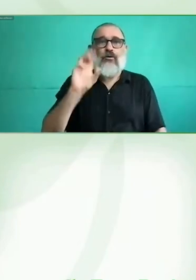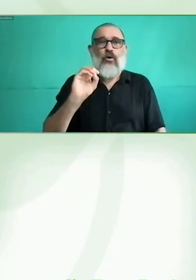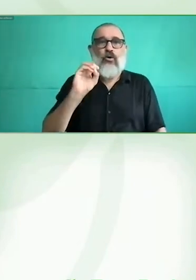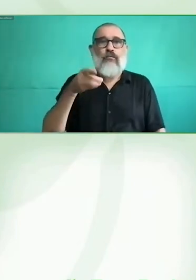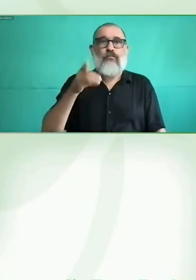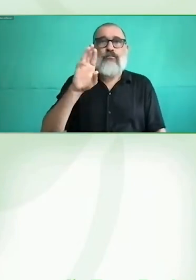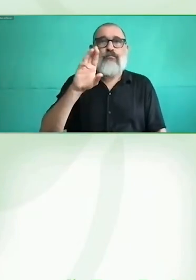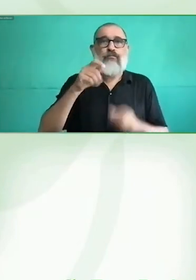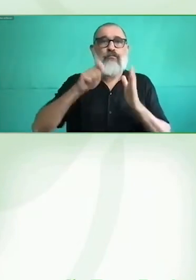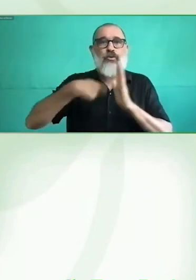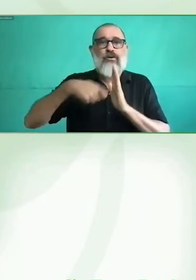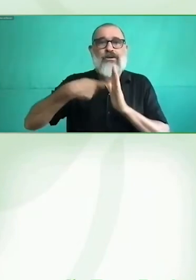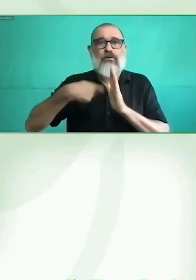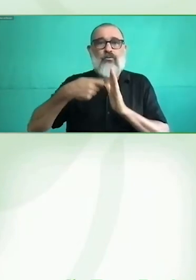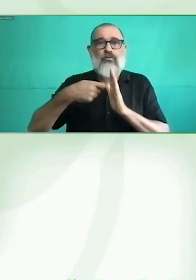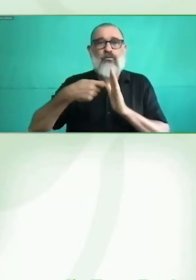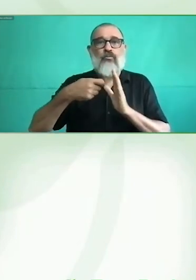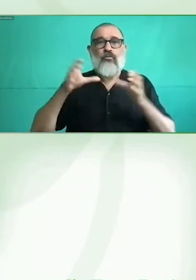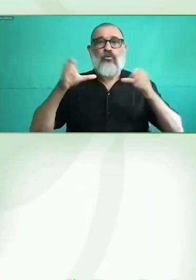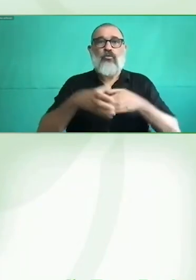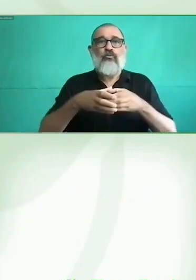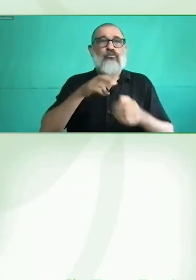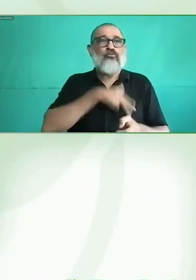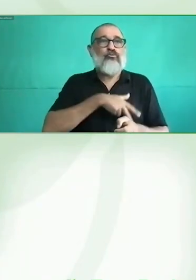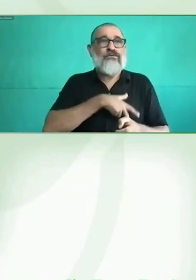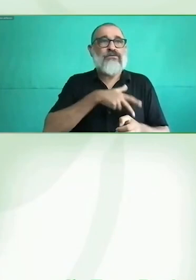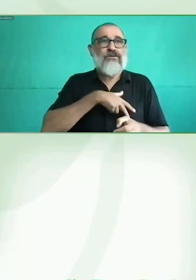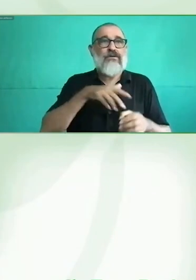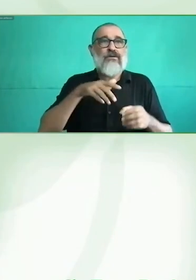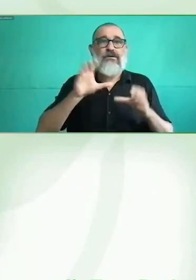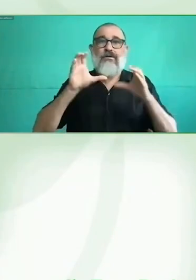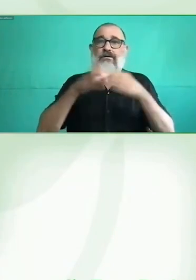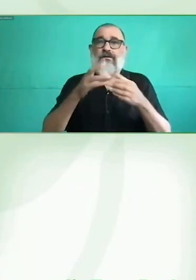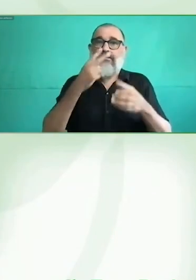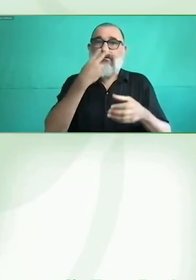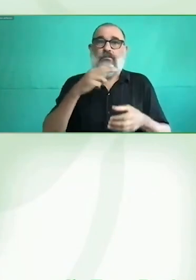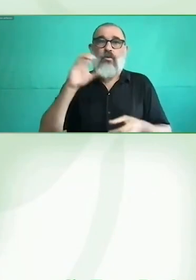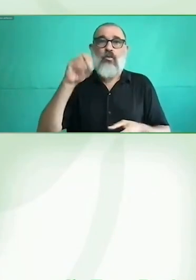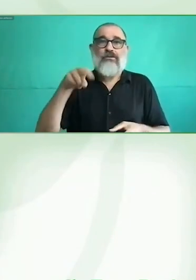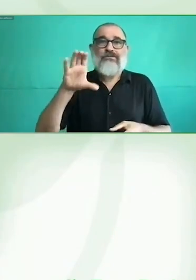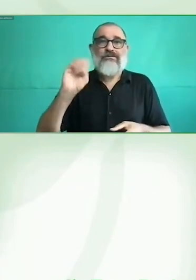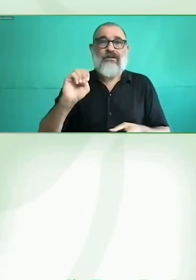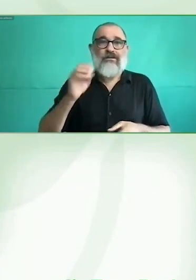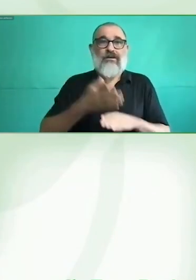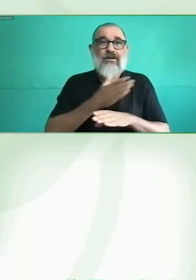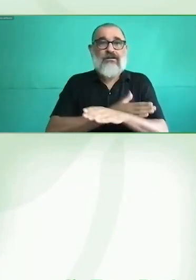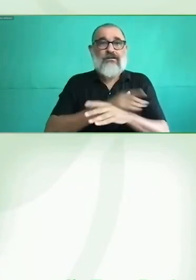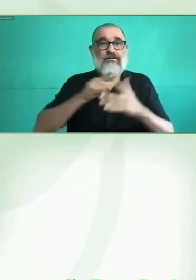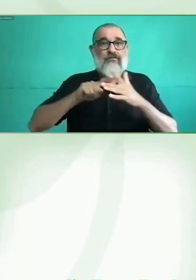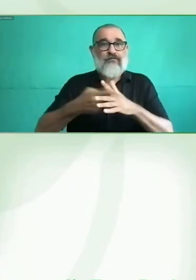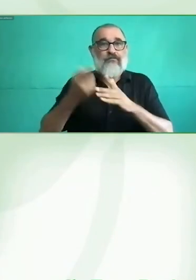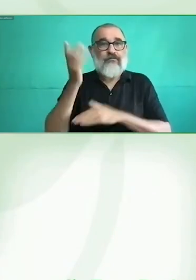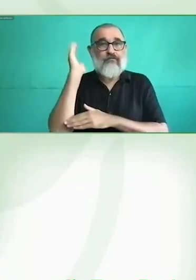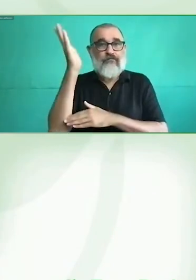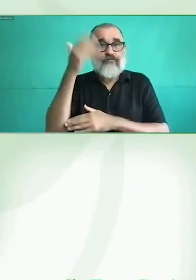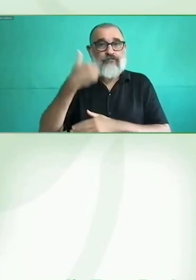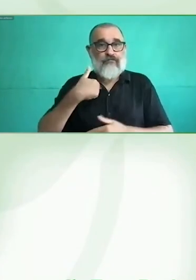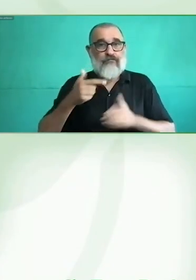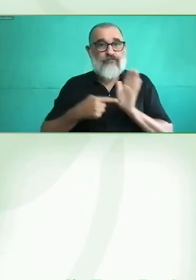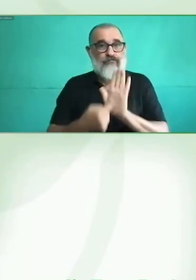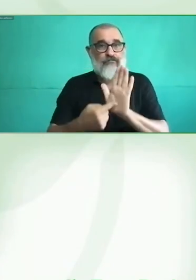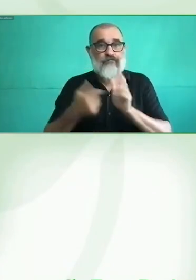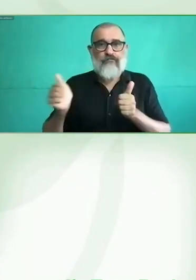Y antes de partir, quisiera presentarles a quien me va a acompañar en la moderación el día de hoy, esta mujer que está a mi derecha.